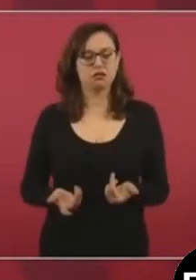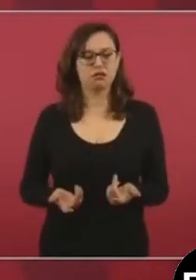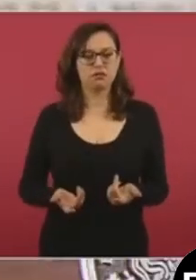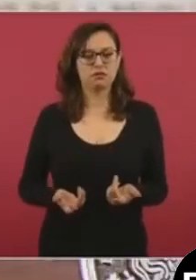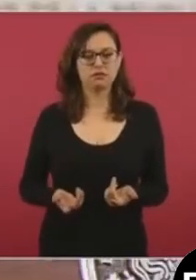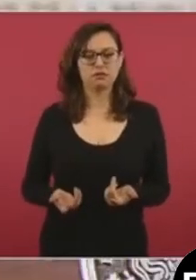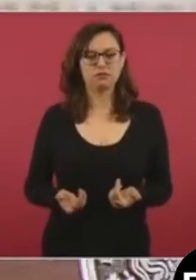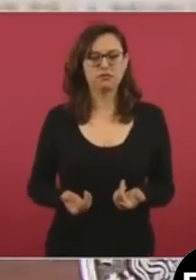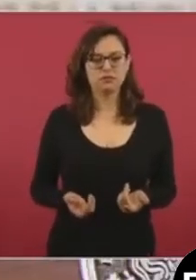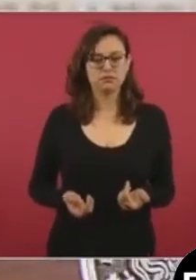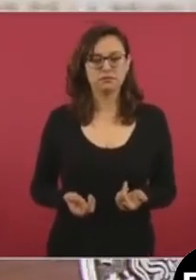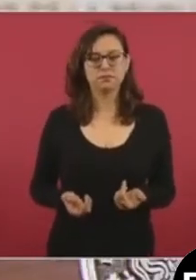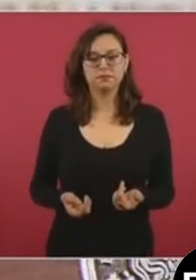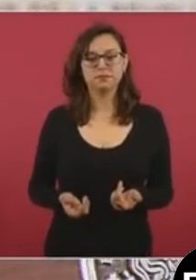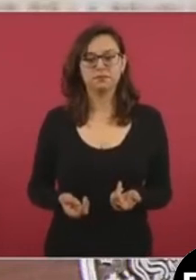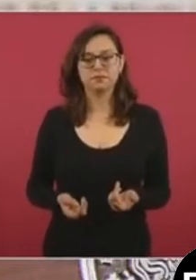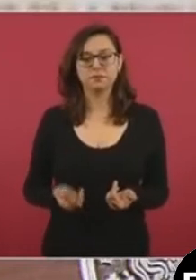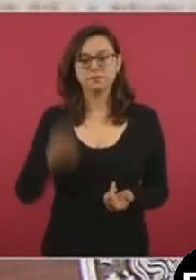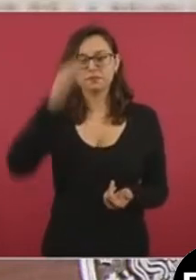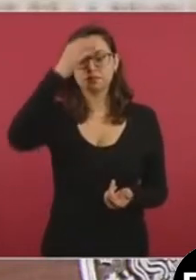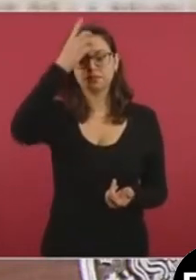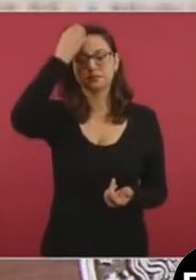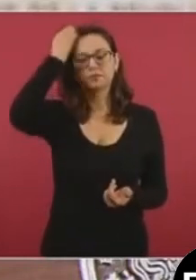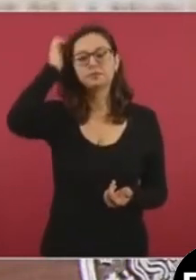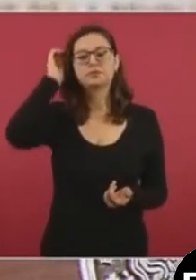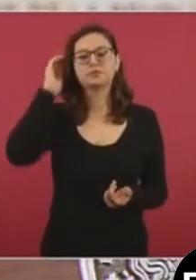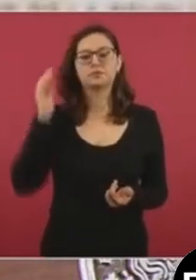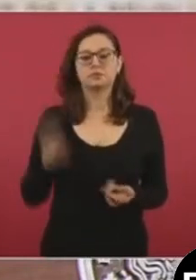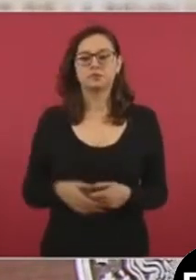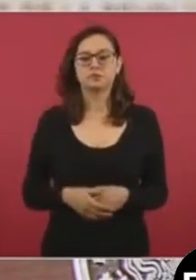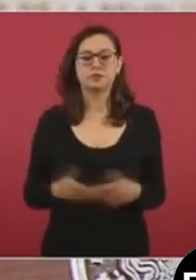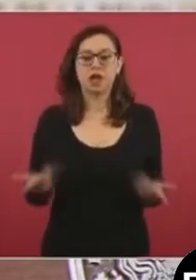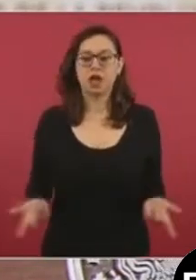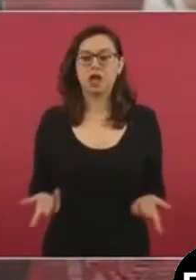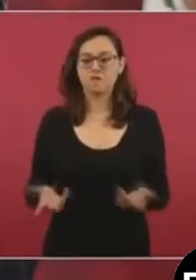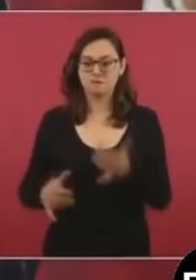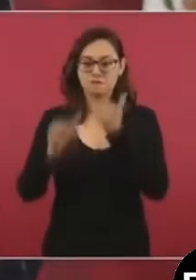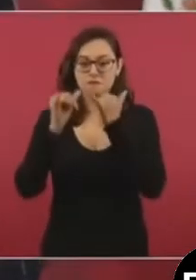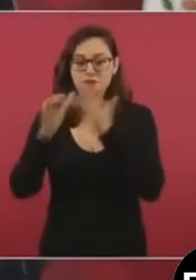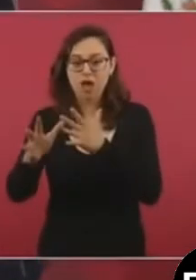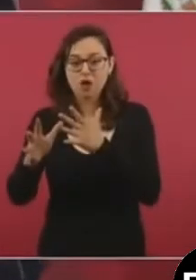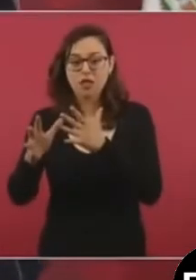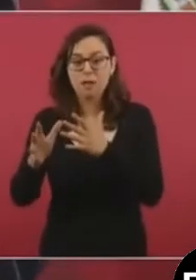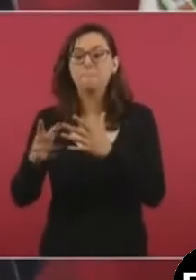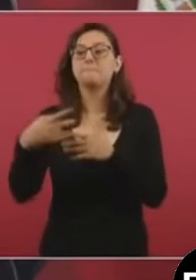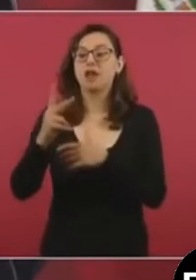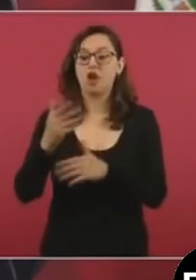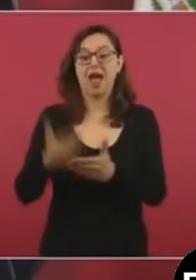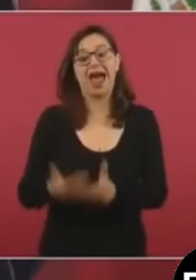Entonces, no es sólo el fraude tradicional, no, el fraude que significa